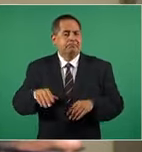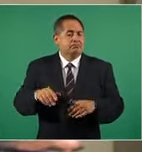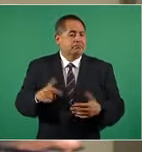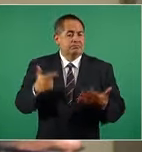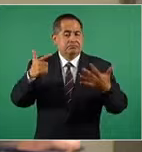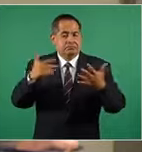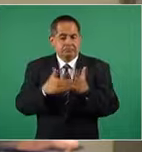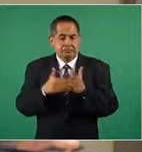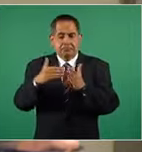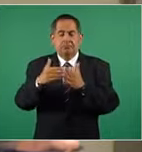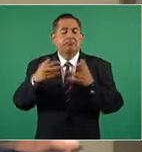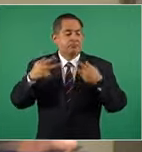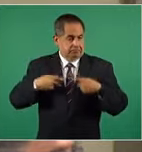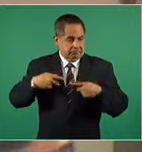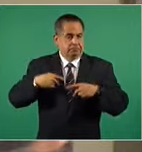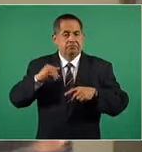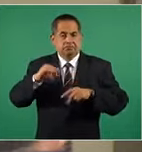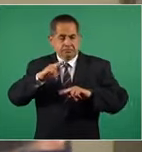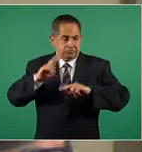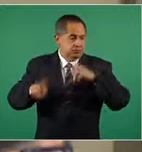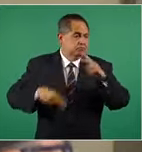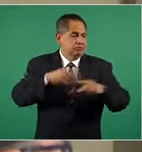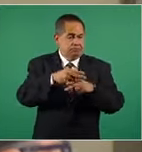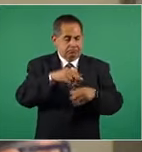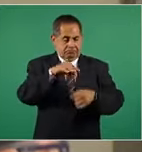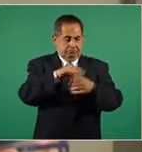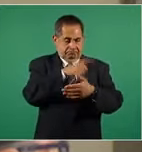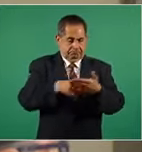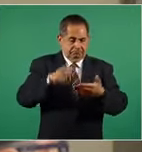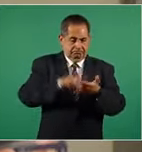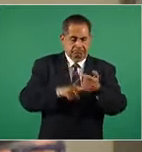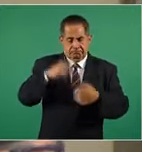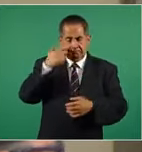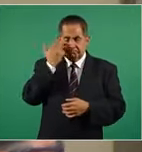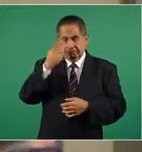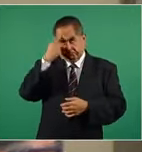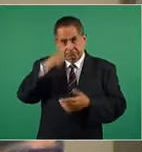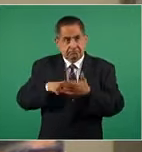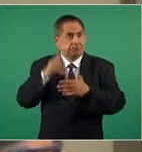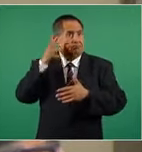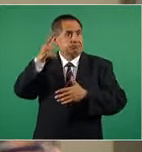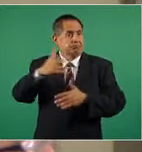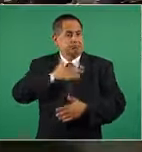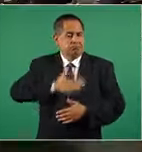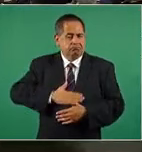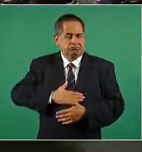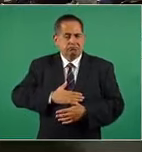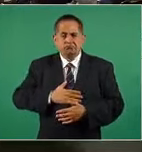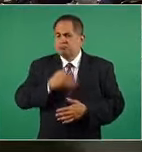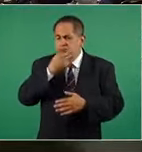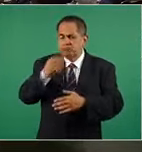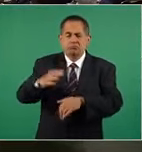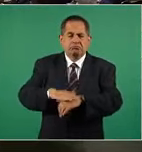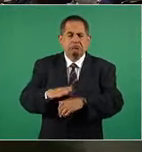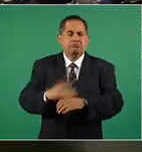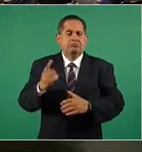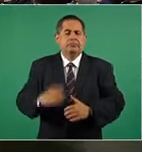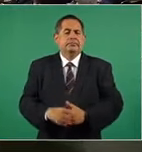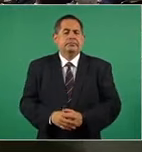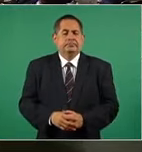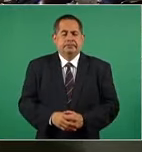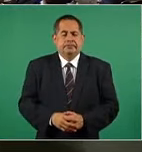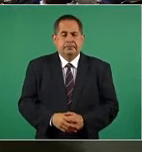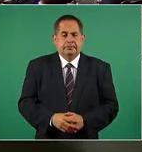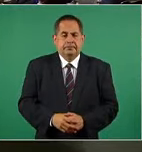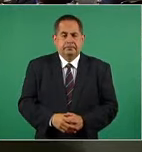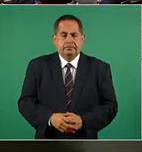mexicanos que acudieron a las urnas y que creen en un México de justicia. Pues el mensaje